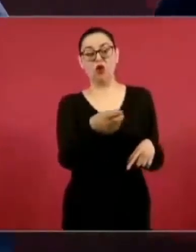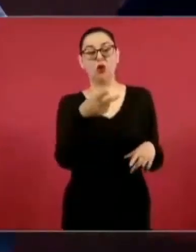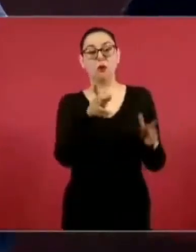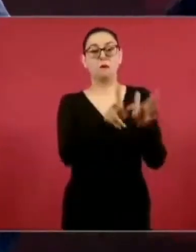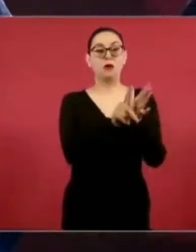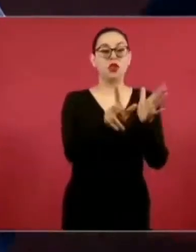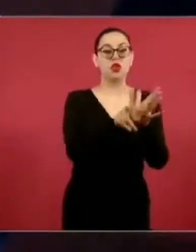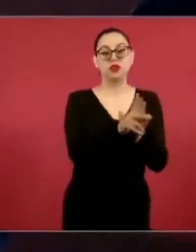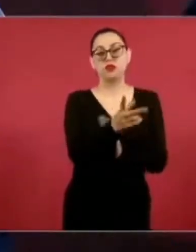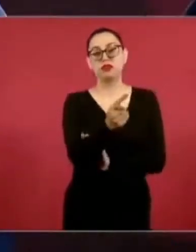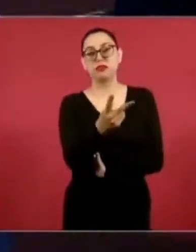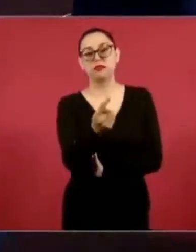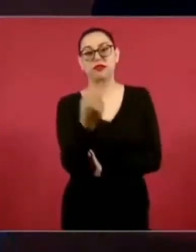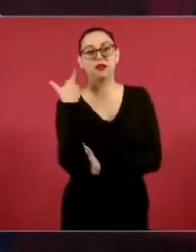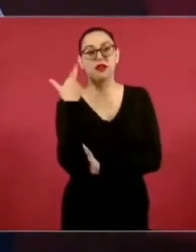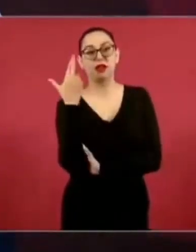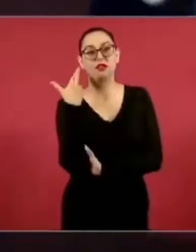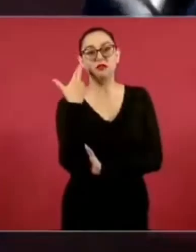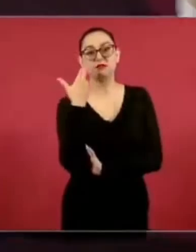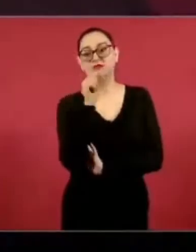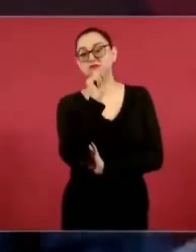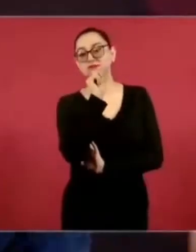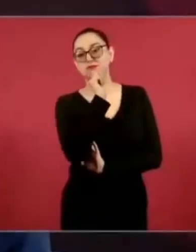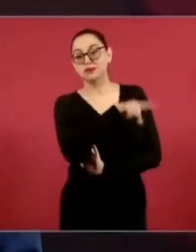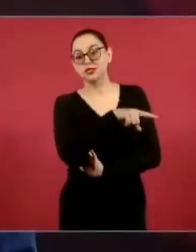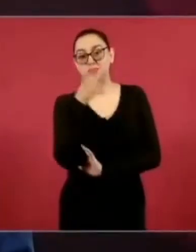de información o de manipulación.